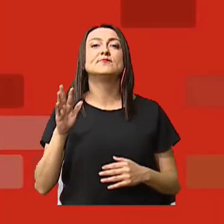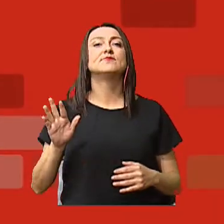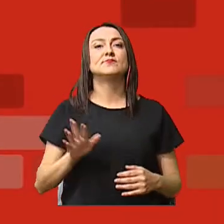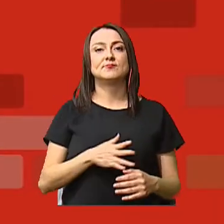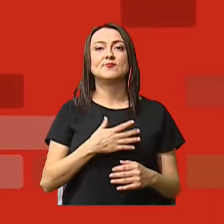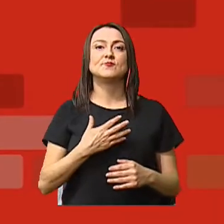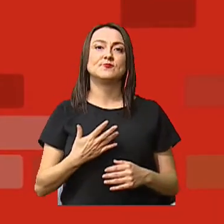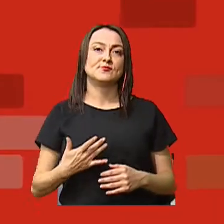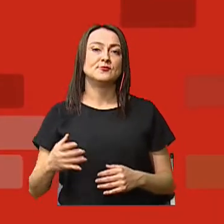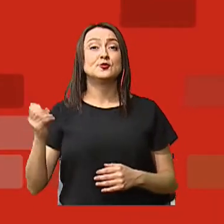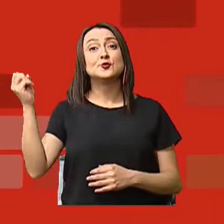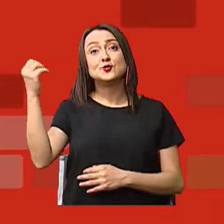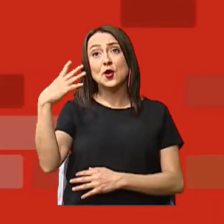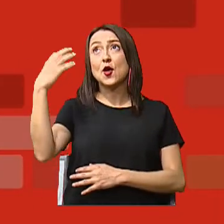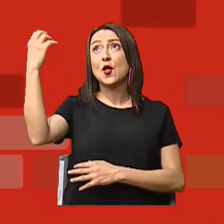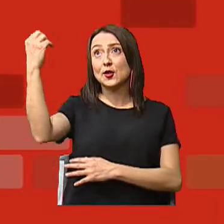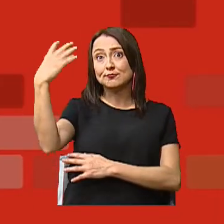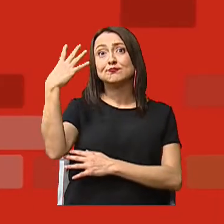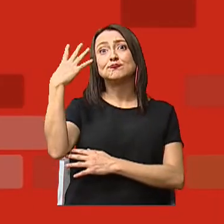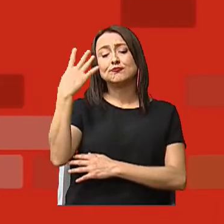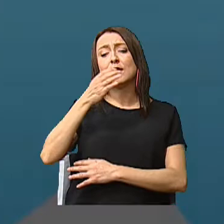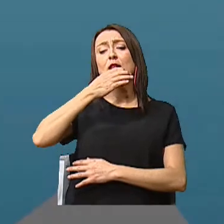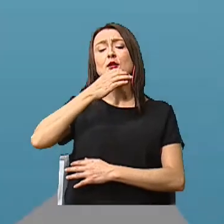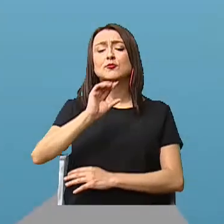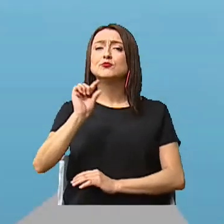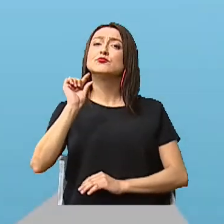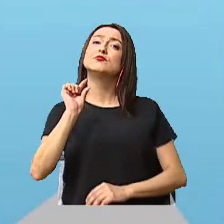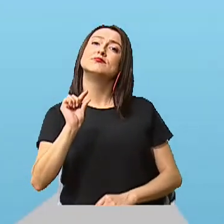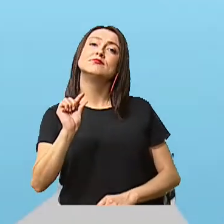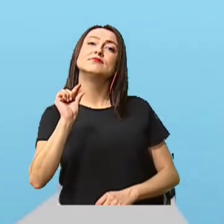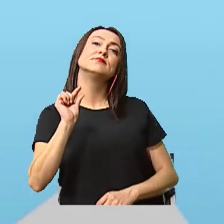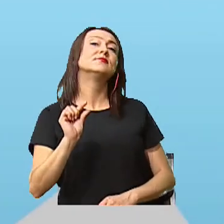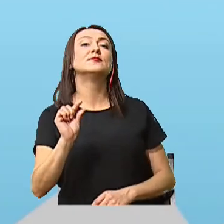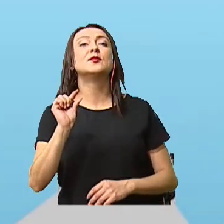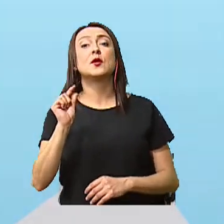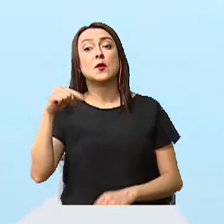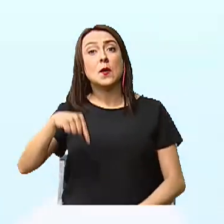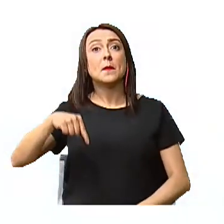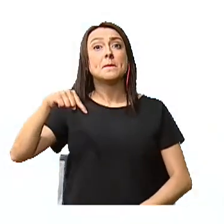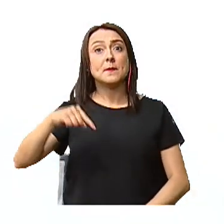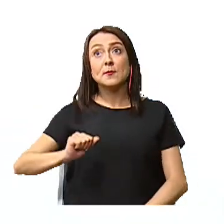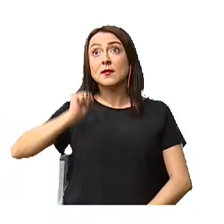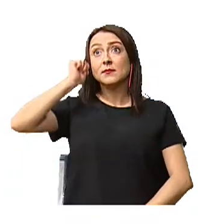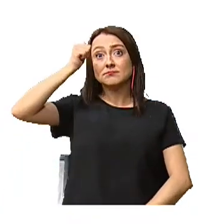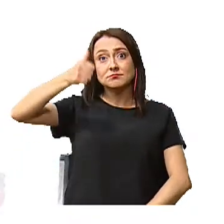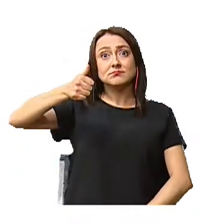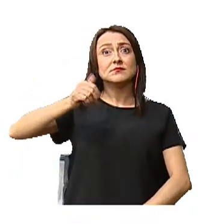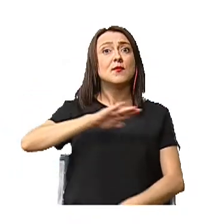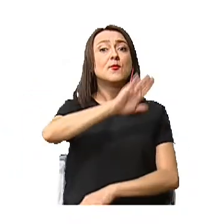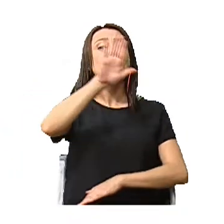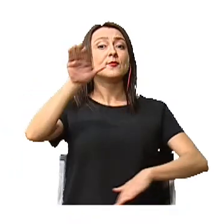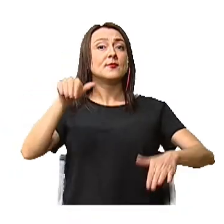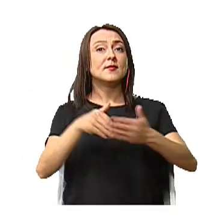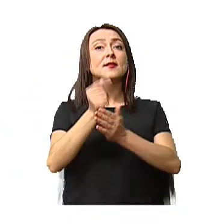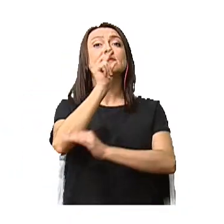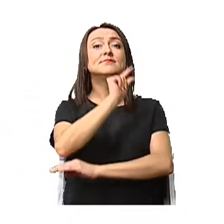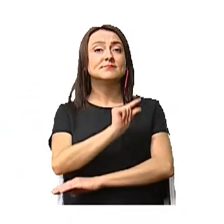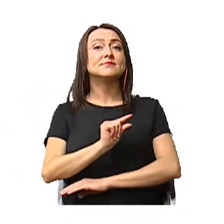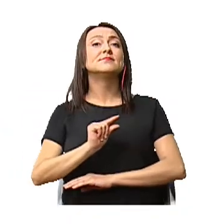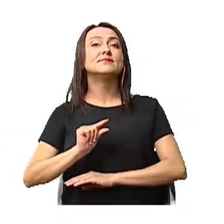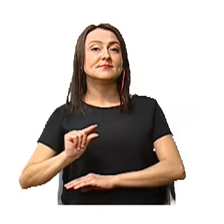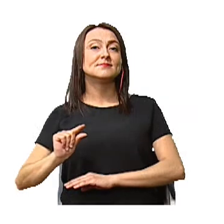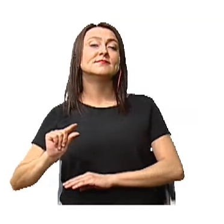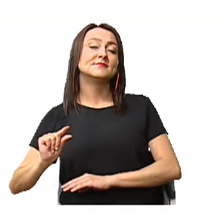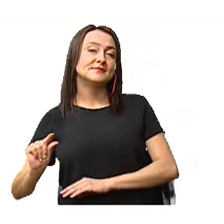Solo un solecito caliéntame un poquito por hoy, por mañana, por toda la